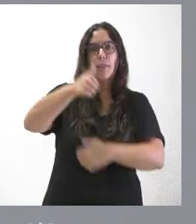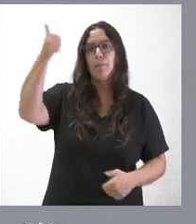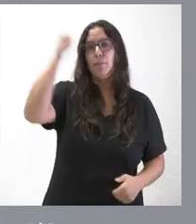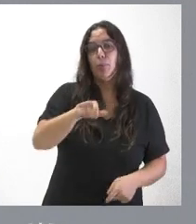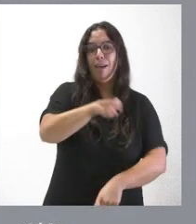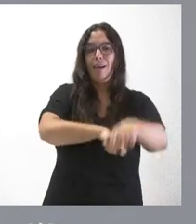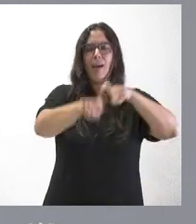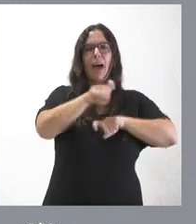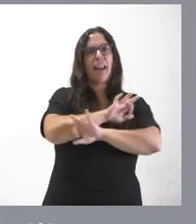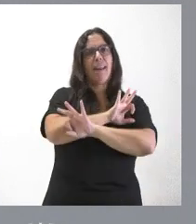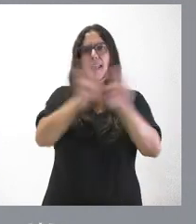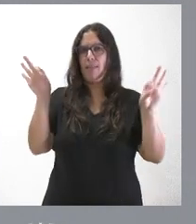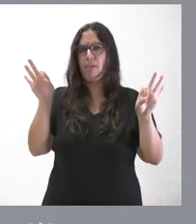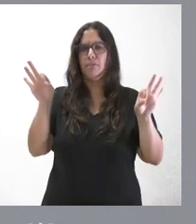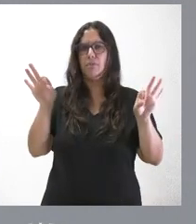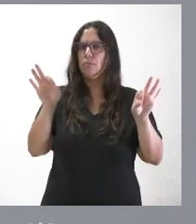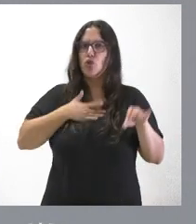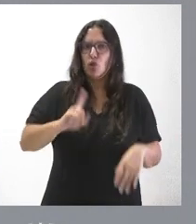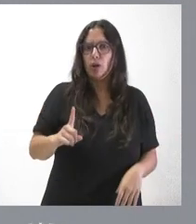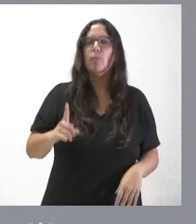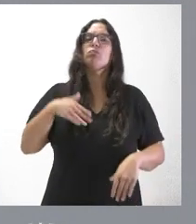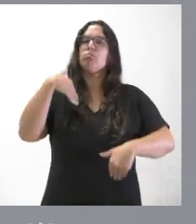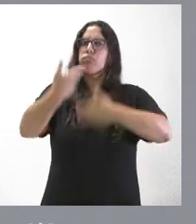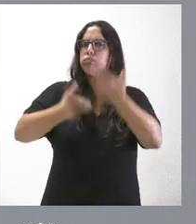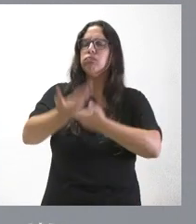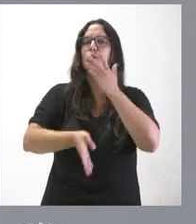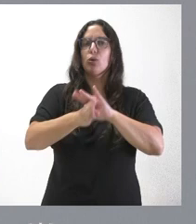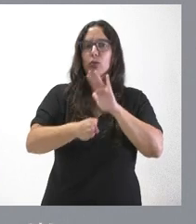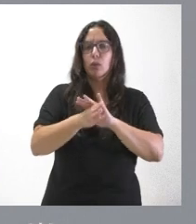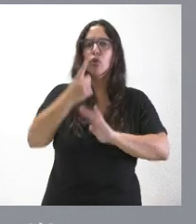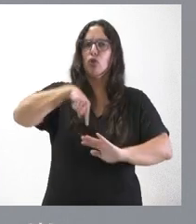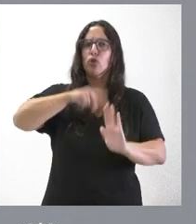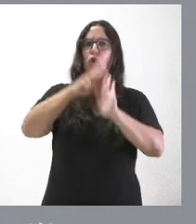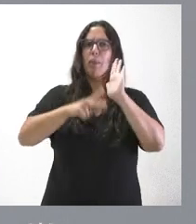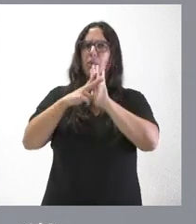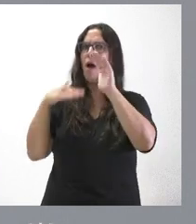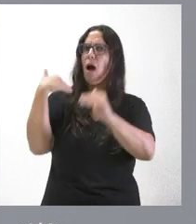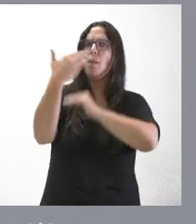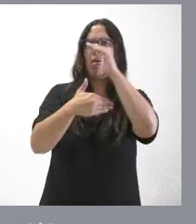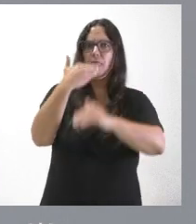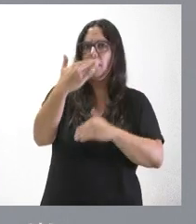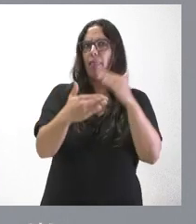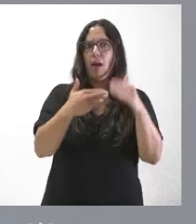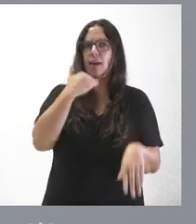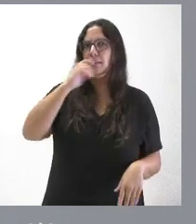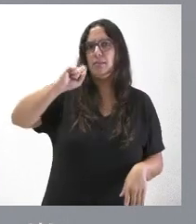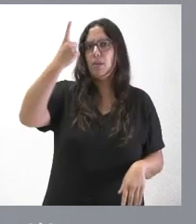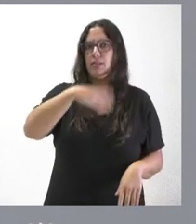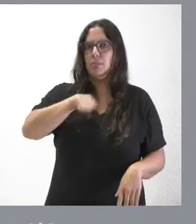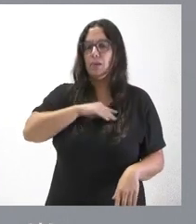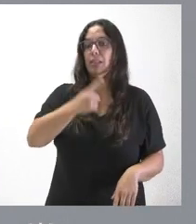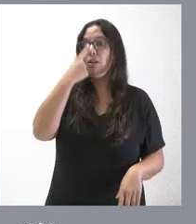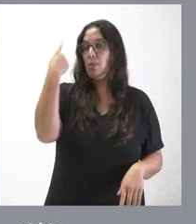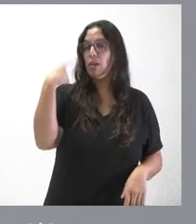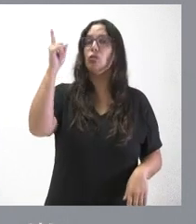un paso atrás en esta materia y seguiremos avanzando en esta dirección. Tenemos una de las normativas más avanzadas de toda España. El año pasado